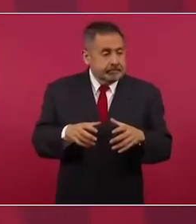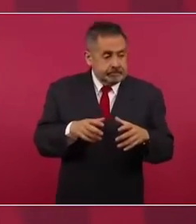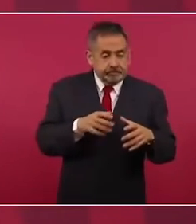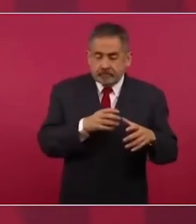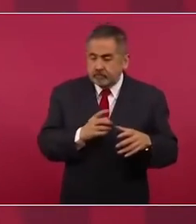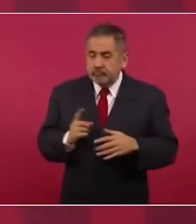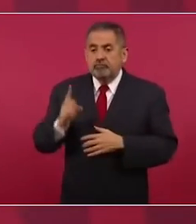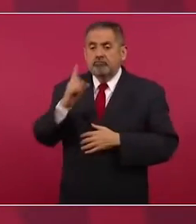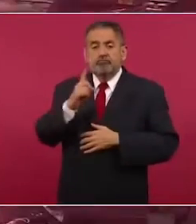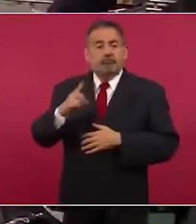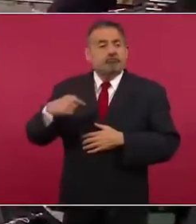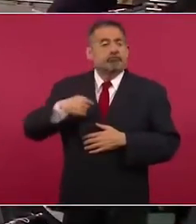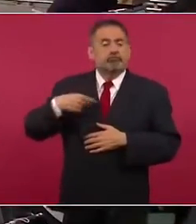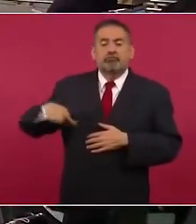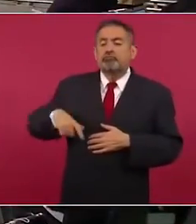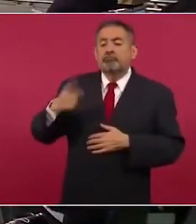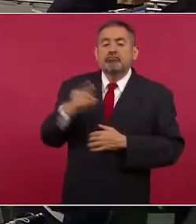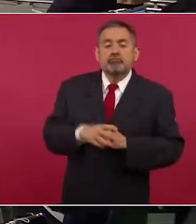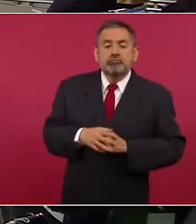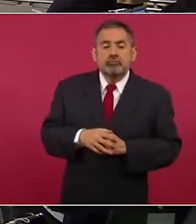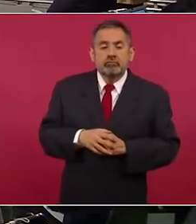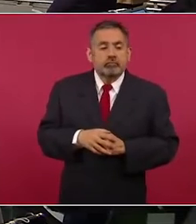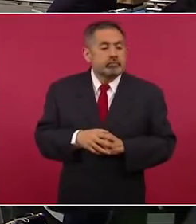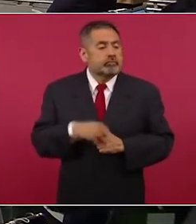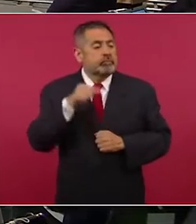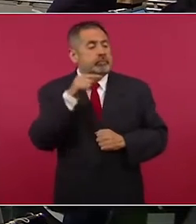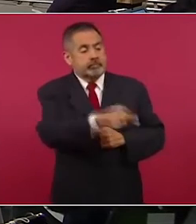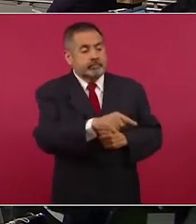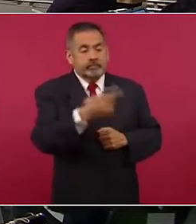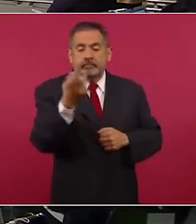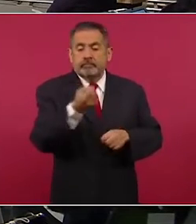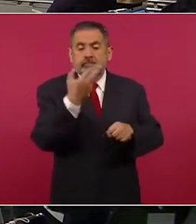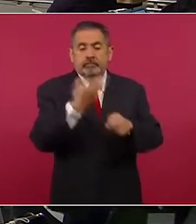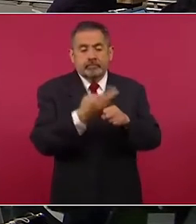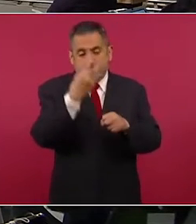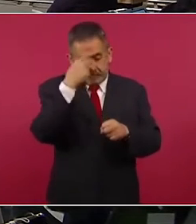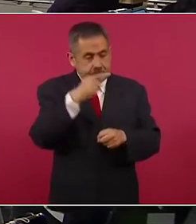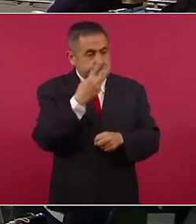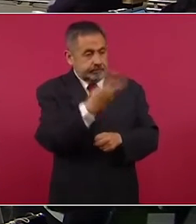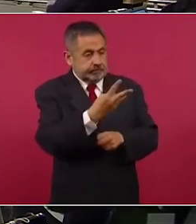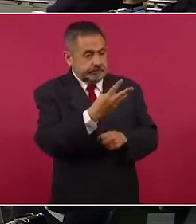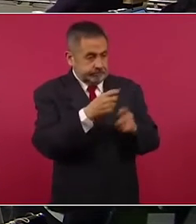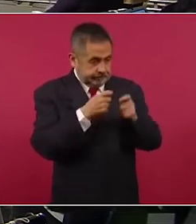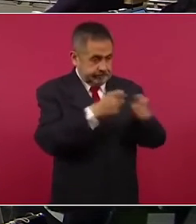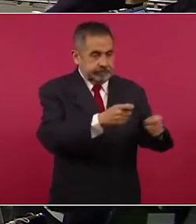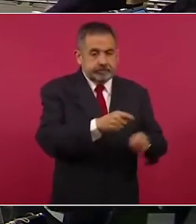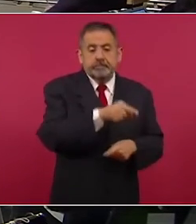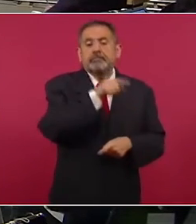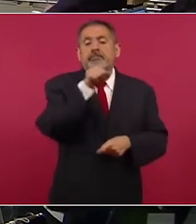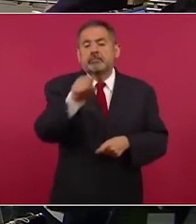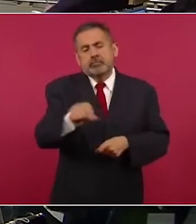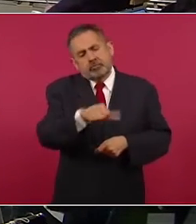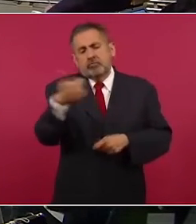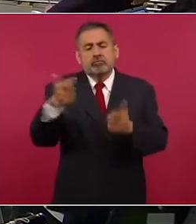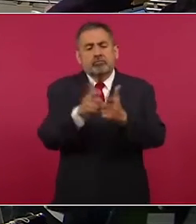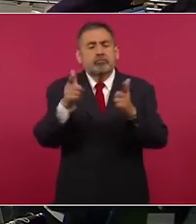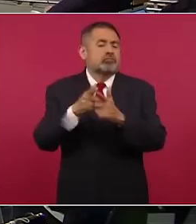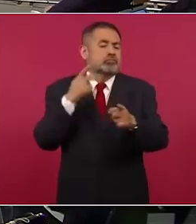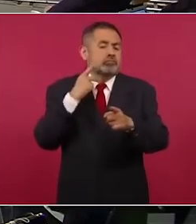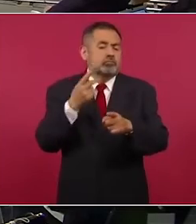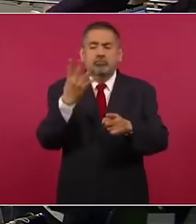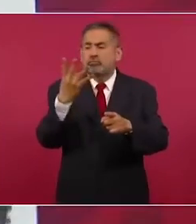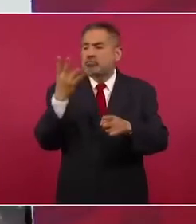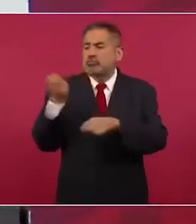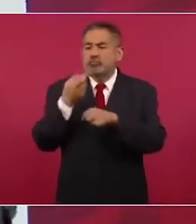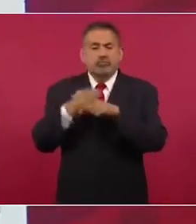tres secretarías para un partido, cuatro para